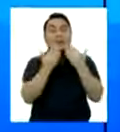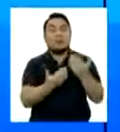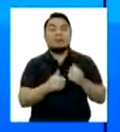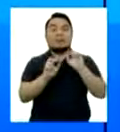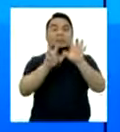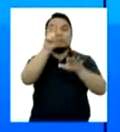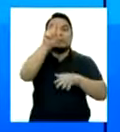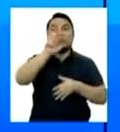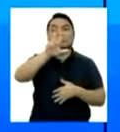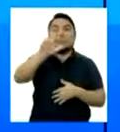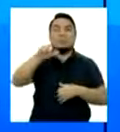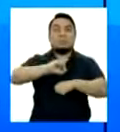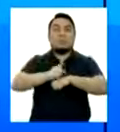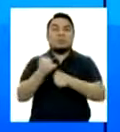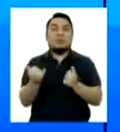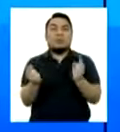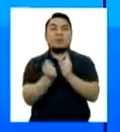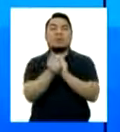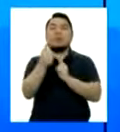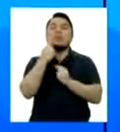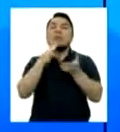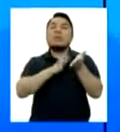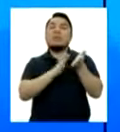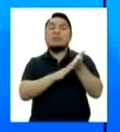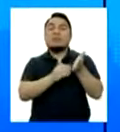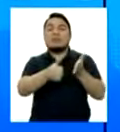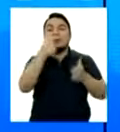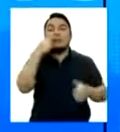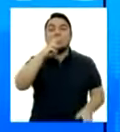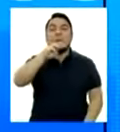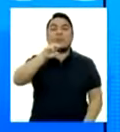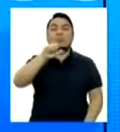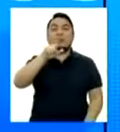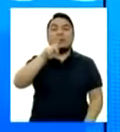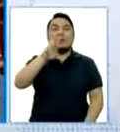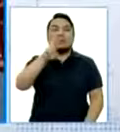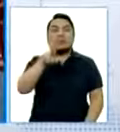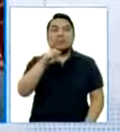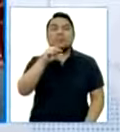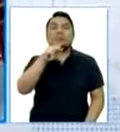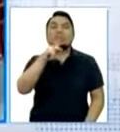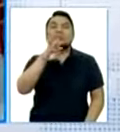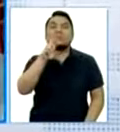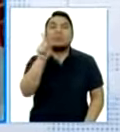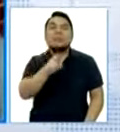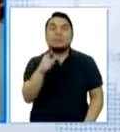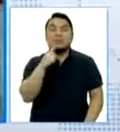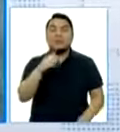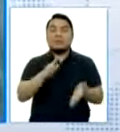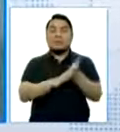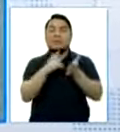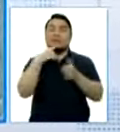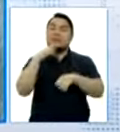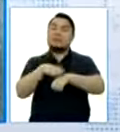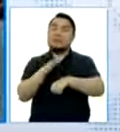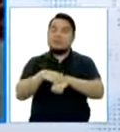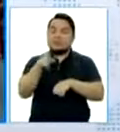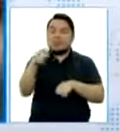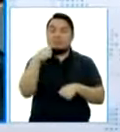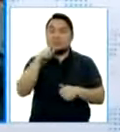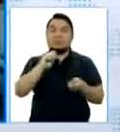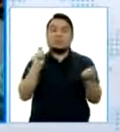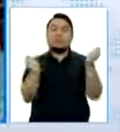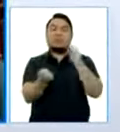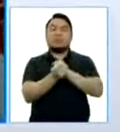12 con 33 minutos, vamos al contacto con el defensor del pueblo, el señor Walter Gutiérrez, porque la Defensoría ha exhortado al Congreso a revaluar las